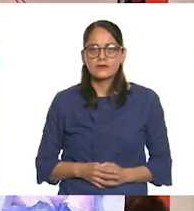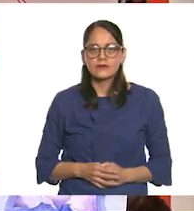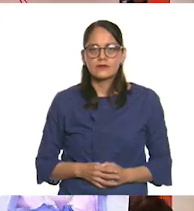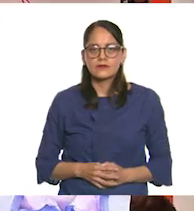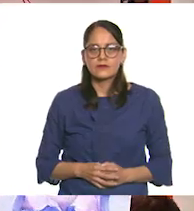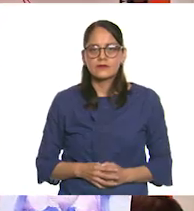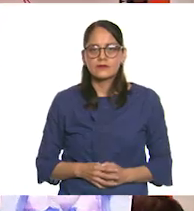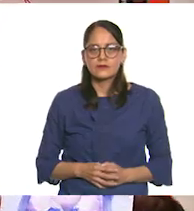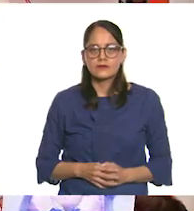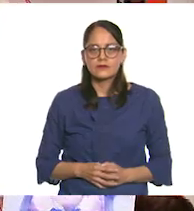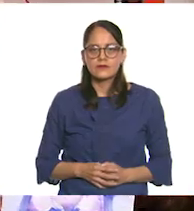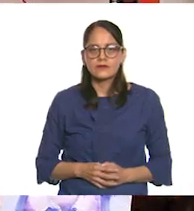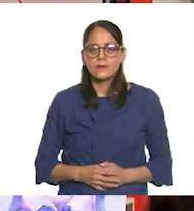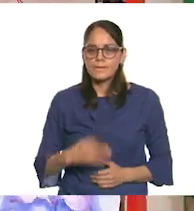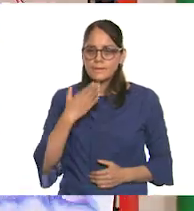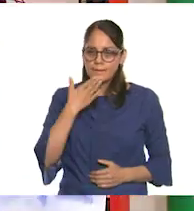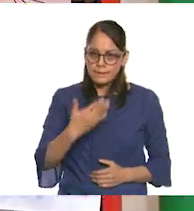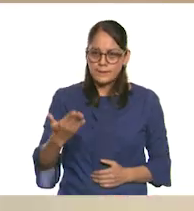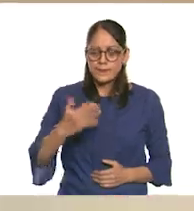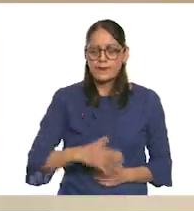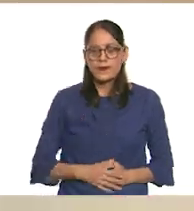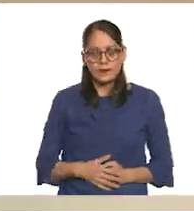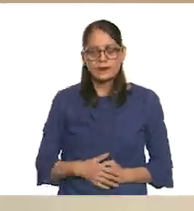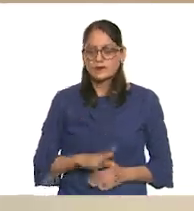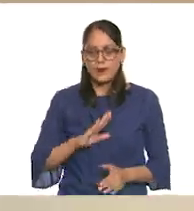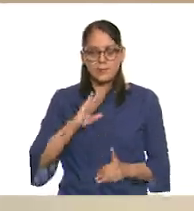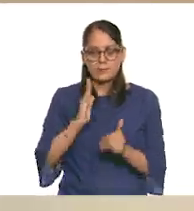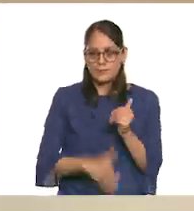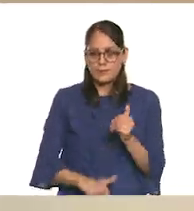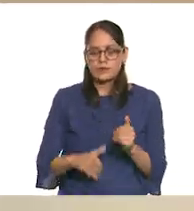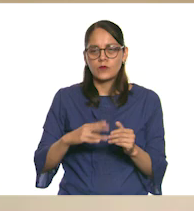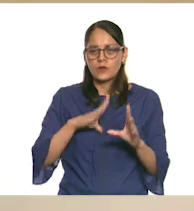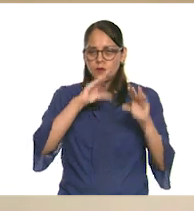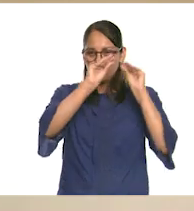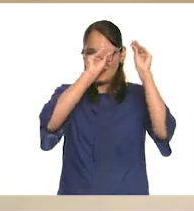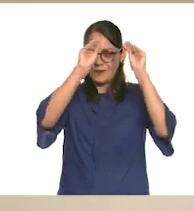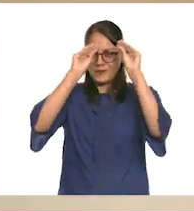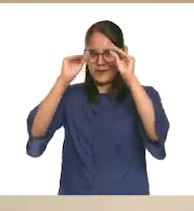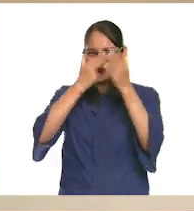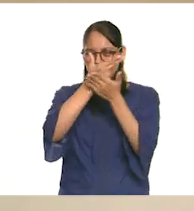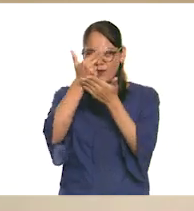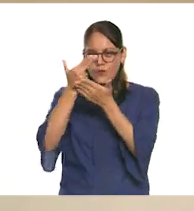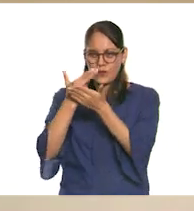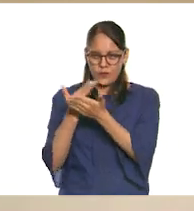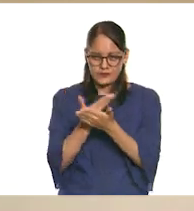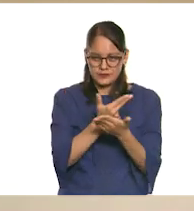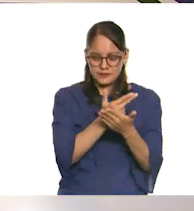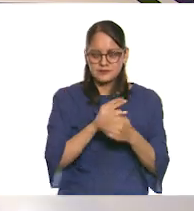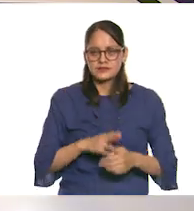Muy bien. Aquí estamos terminando de colocar los dibujitos.